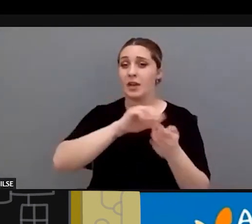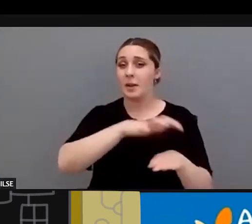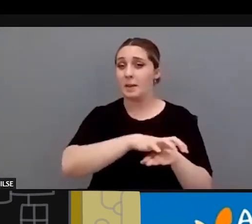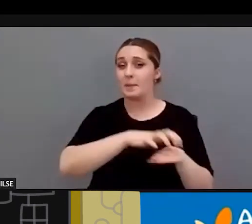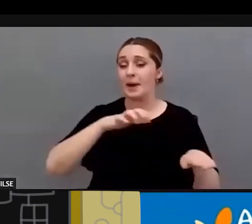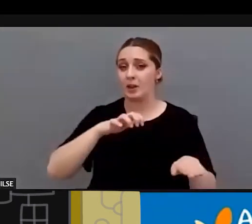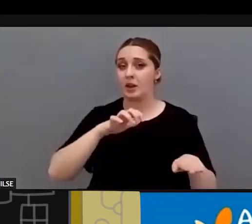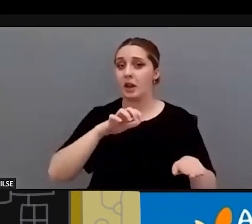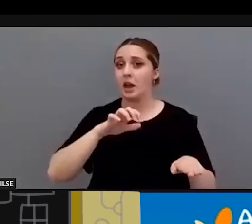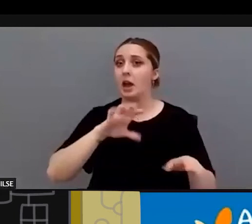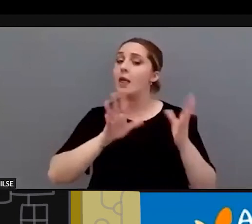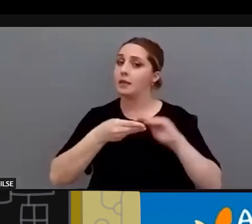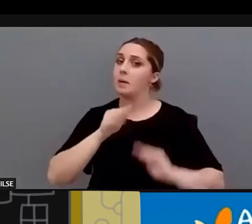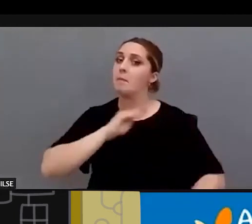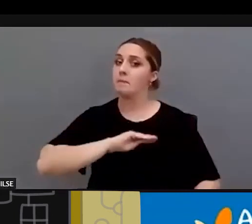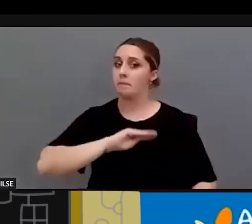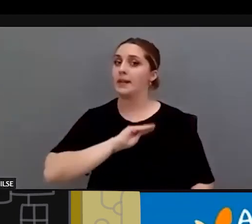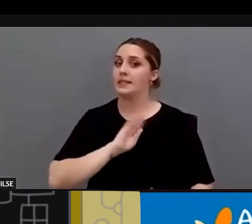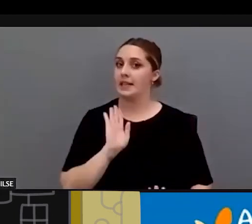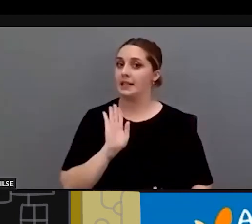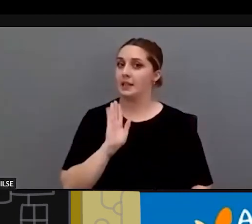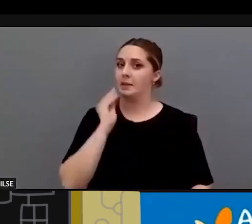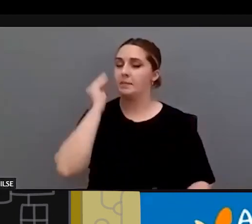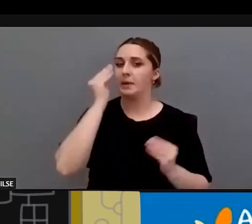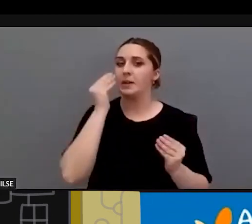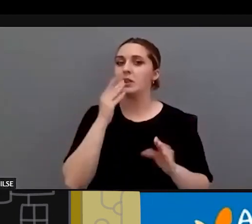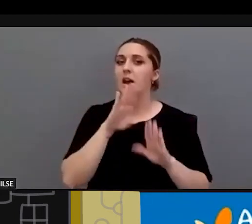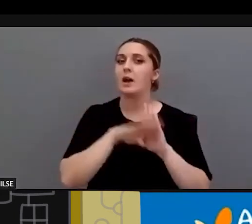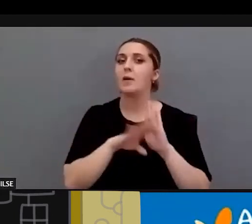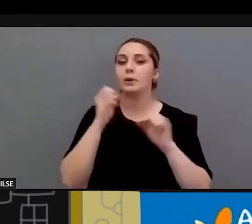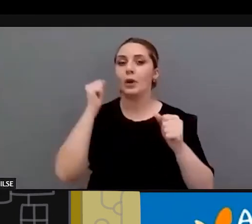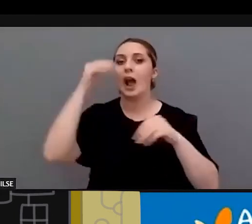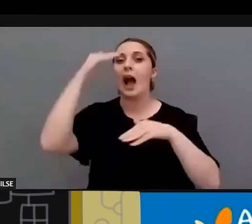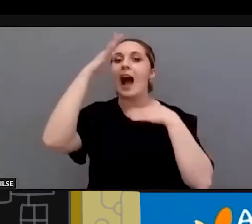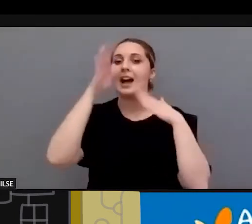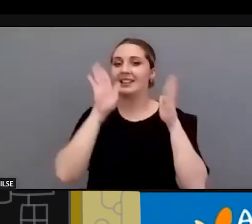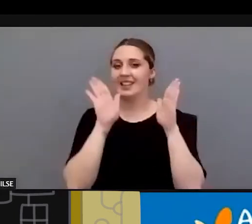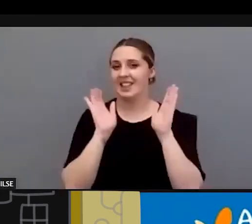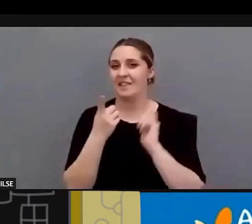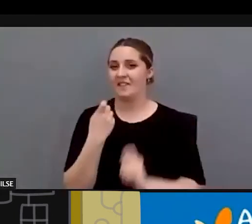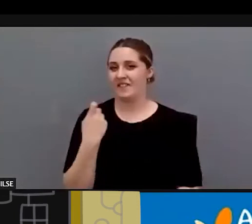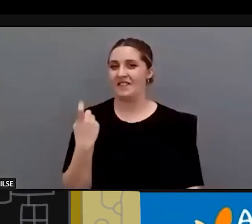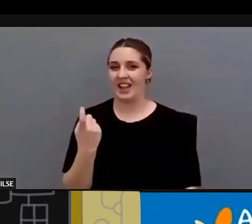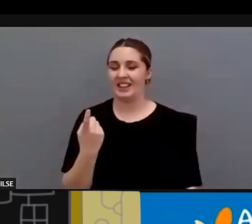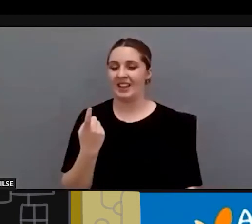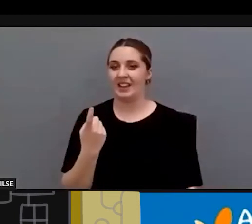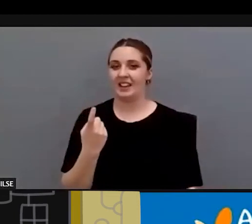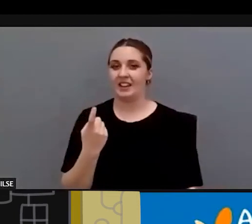bastante adaptados y ahí yo creo que son más protocolos de atención lo que no se puede seguir